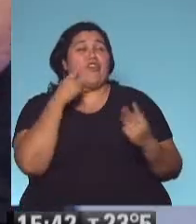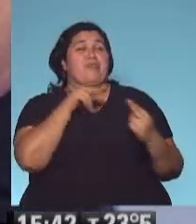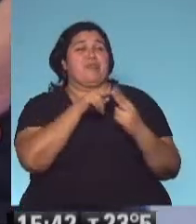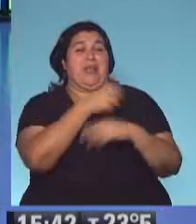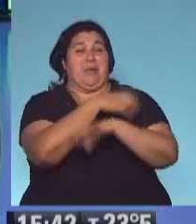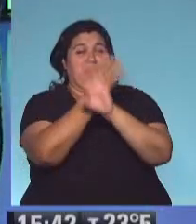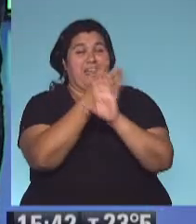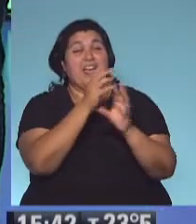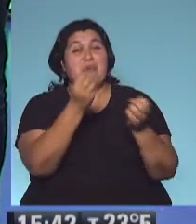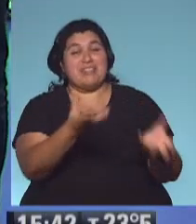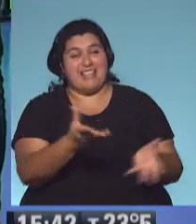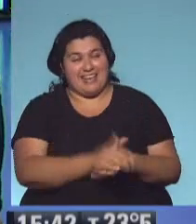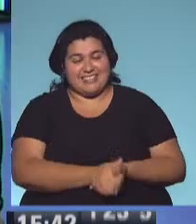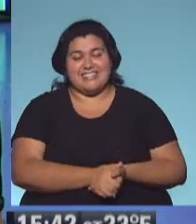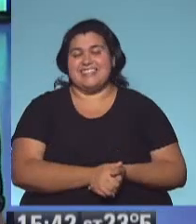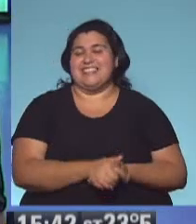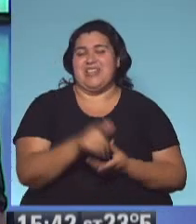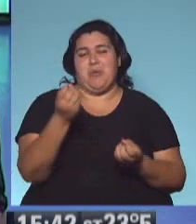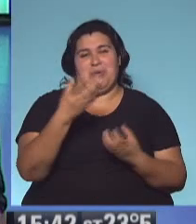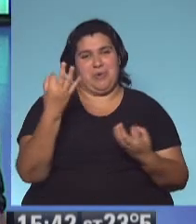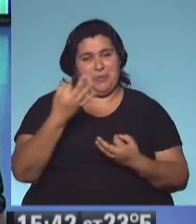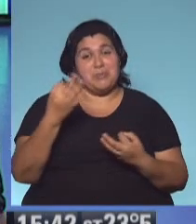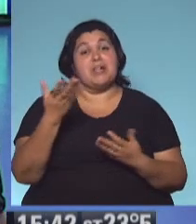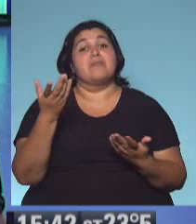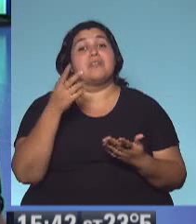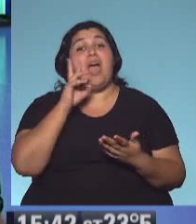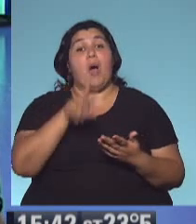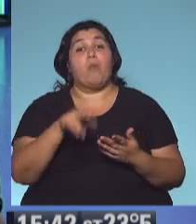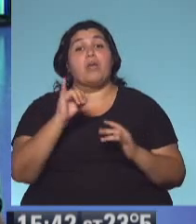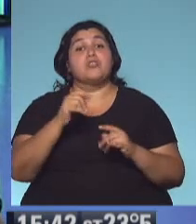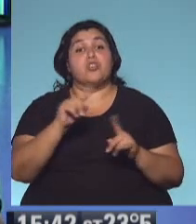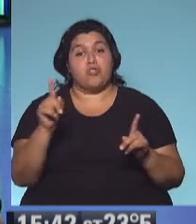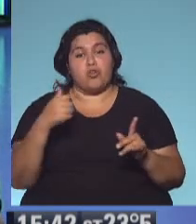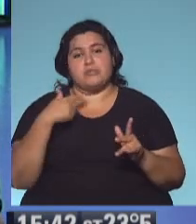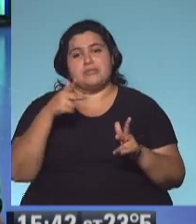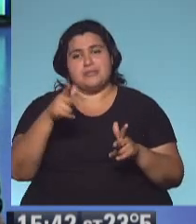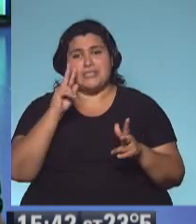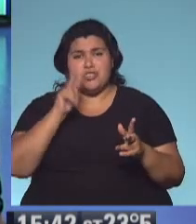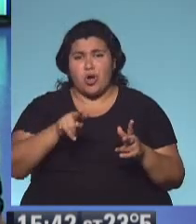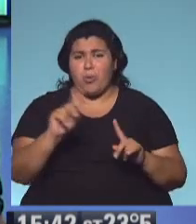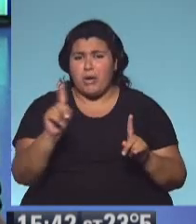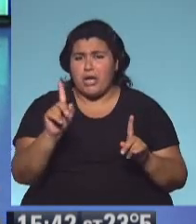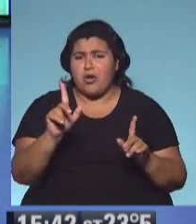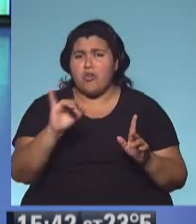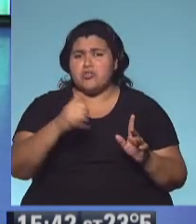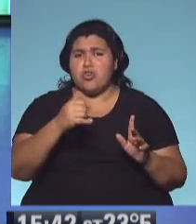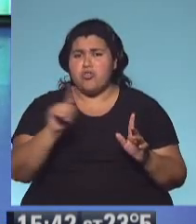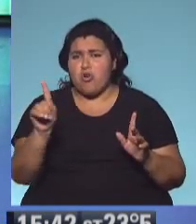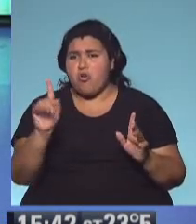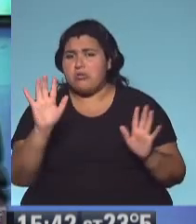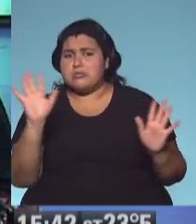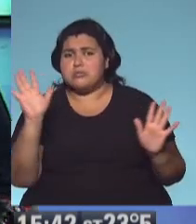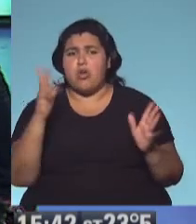la bienvenida de nuevo. ¿Qué tal, cómo están? Bueno, si sirve les voy a decir que ahora no los veo. No sé si importa, pero me estoy privando yo